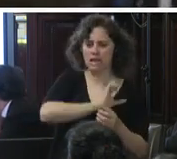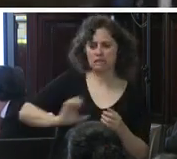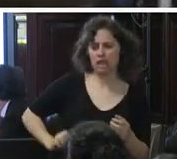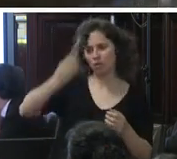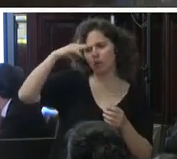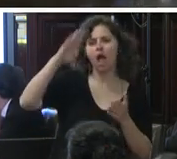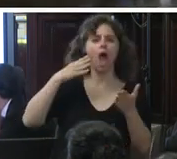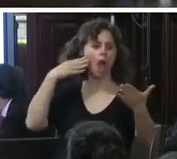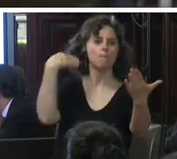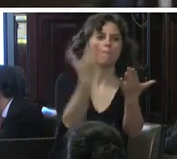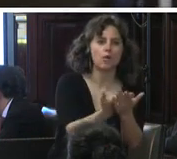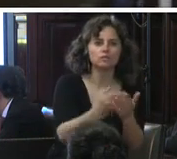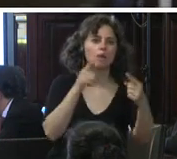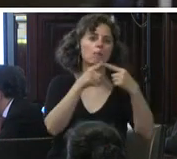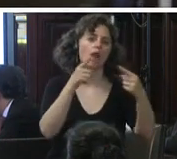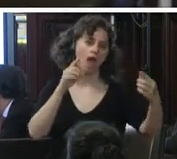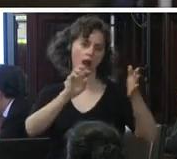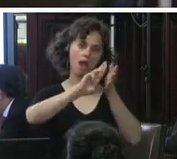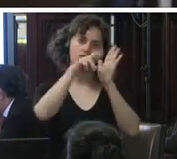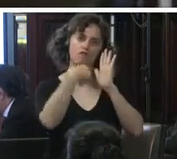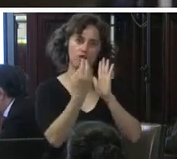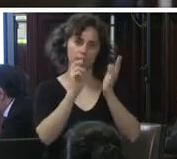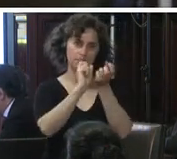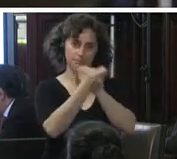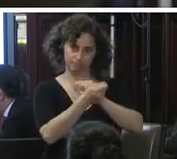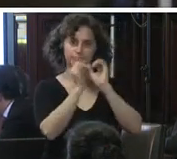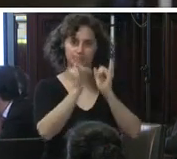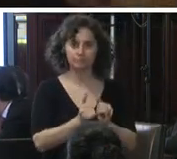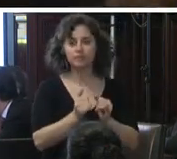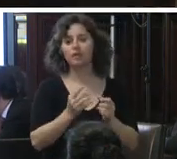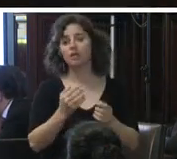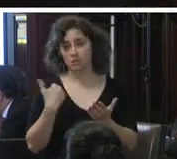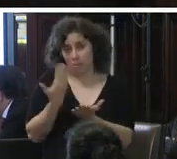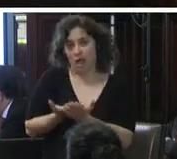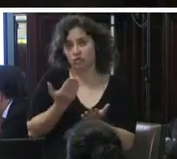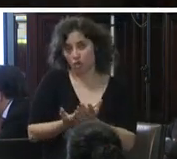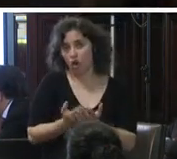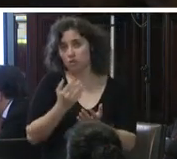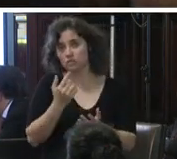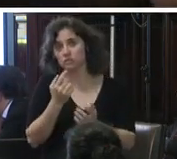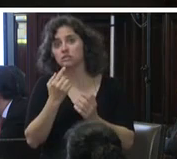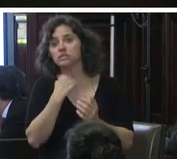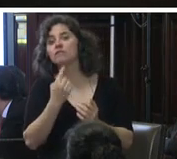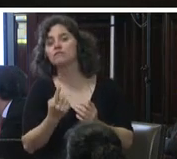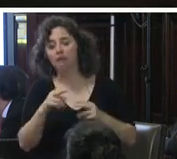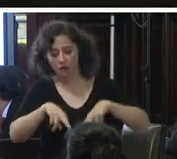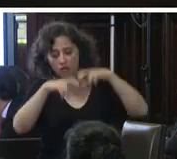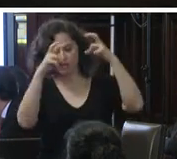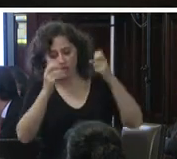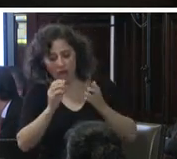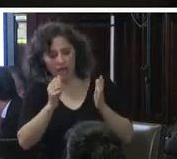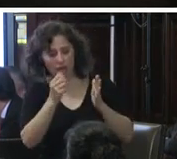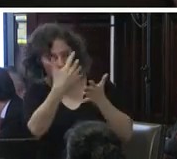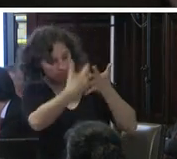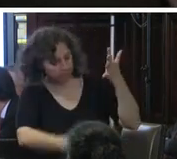% por la reforma se planteó la pertinencia de revisar el catálogo